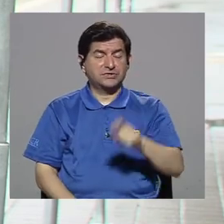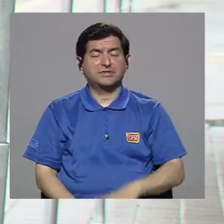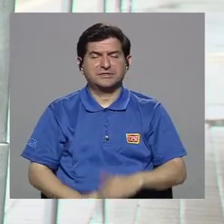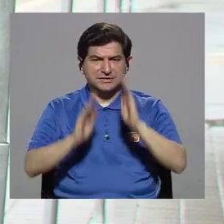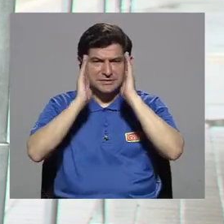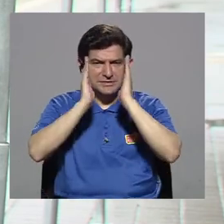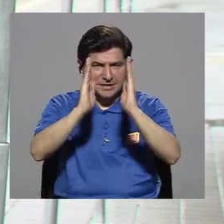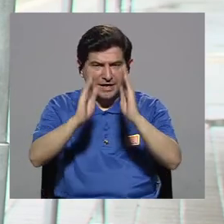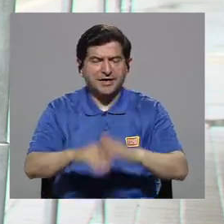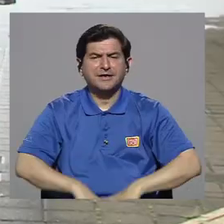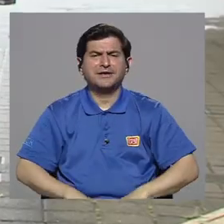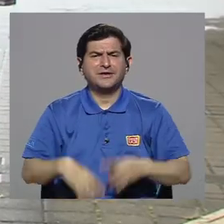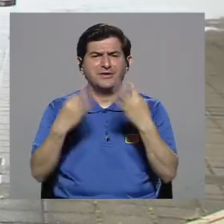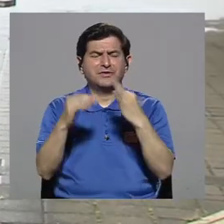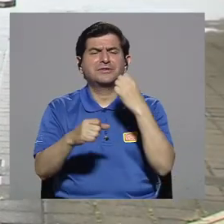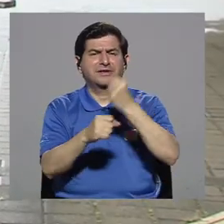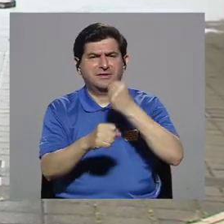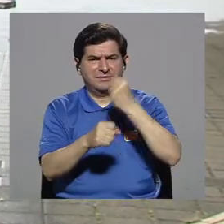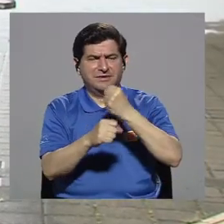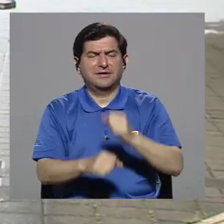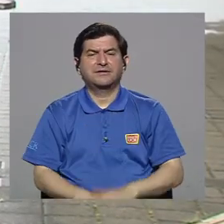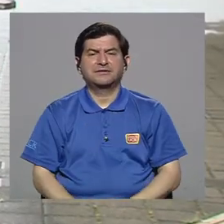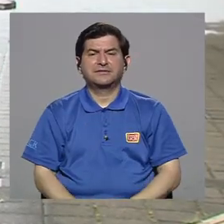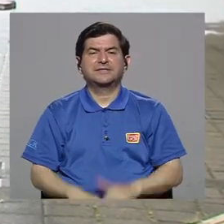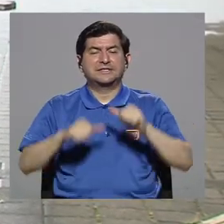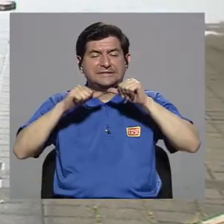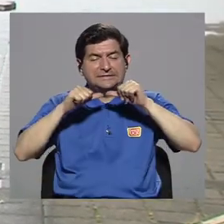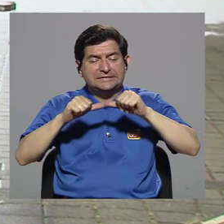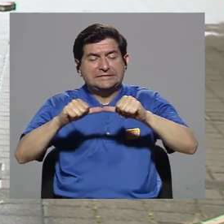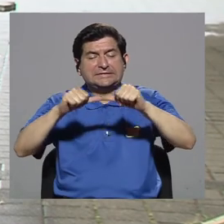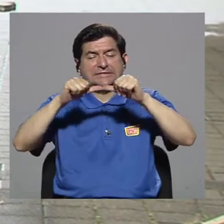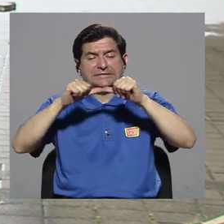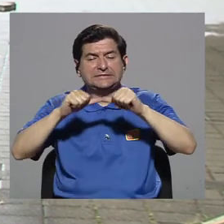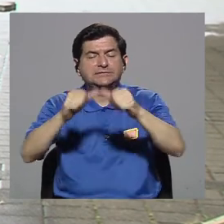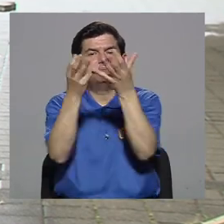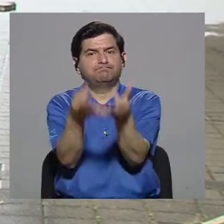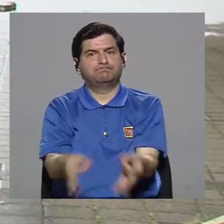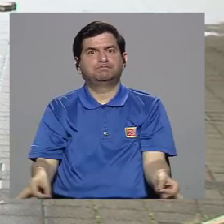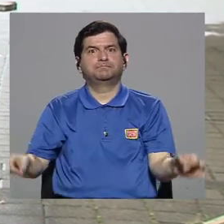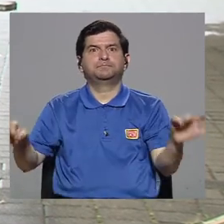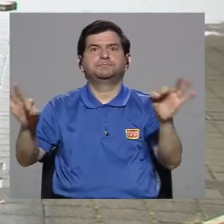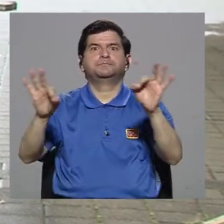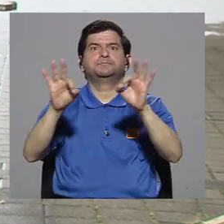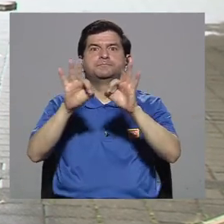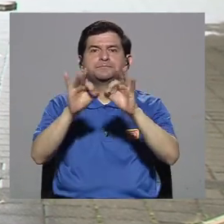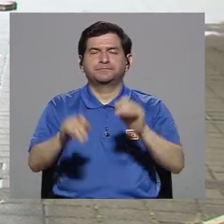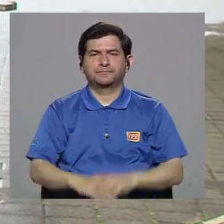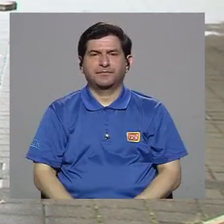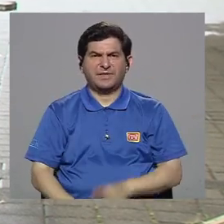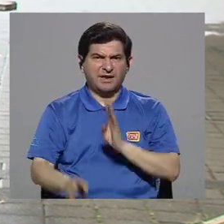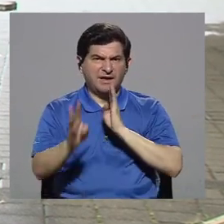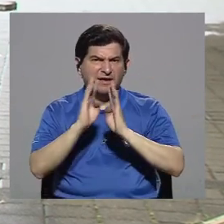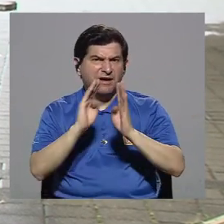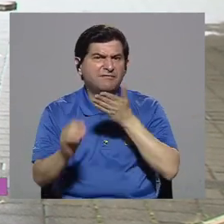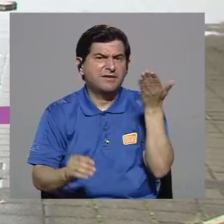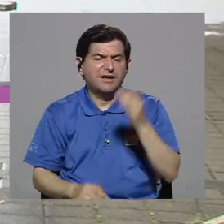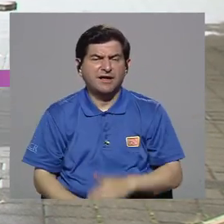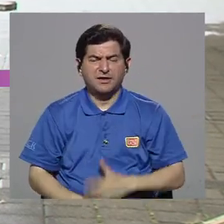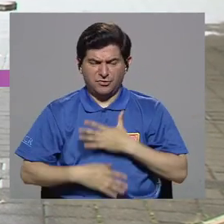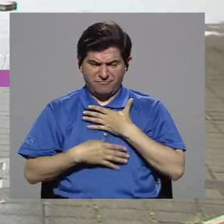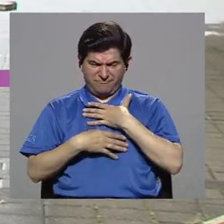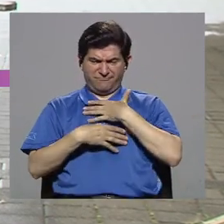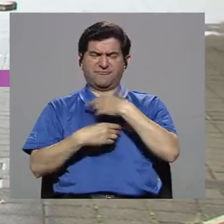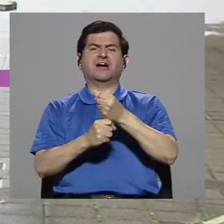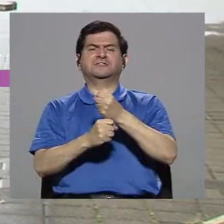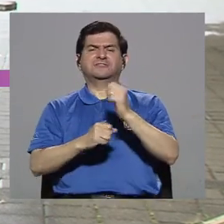poder realizarlas. La constancia es fundamental, ¿sí? Porque estamos hablando de una confianza que se